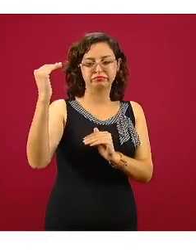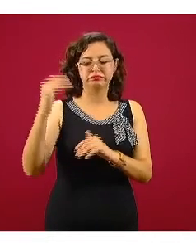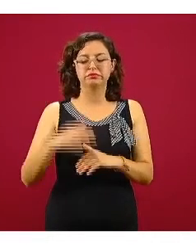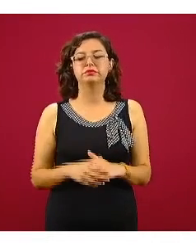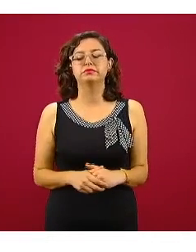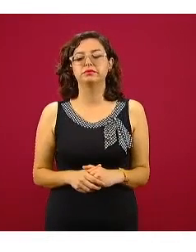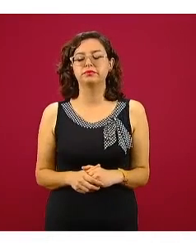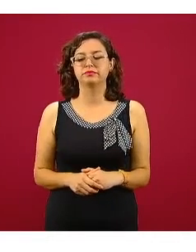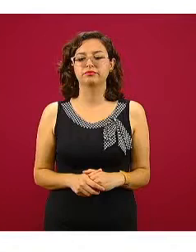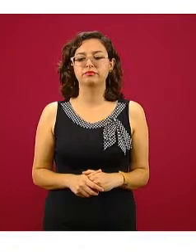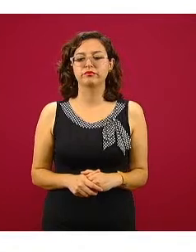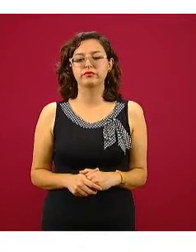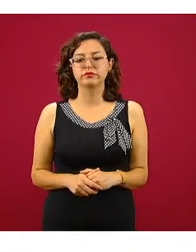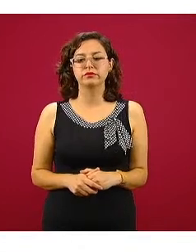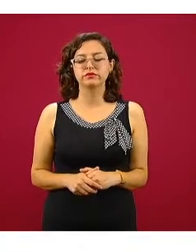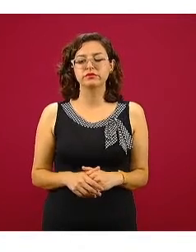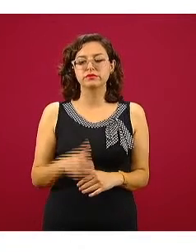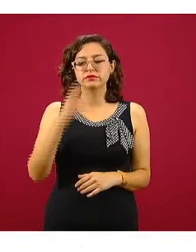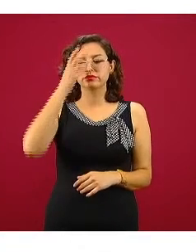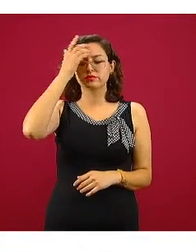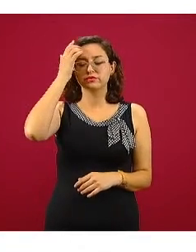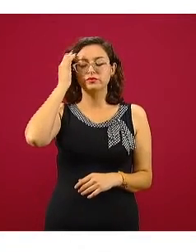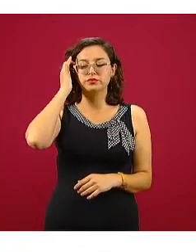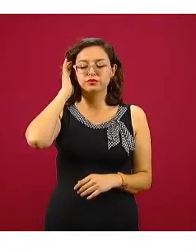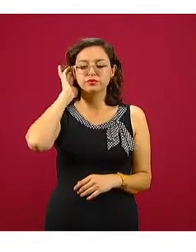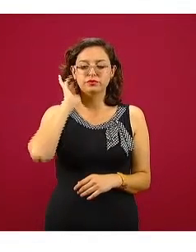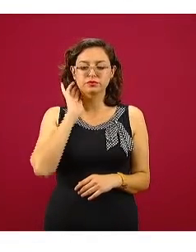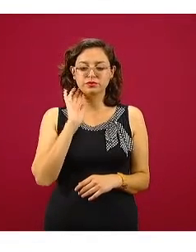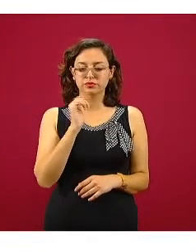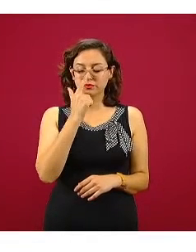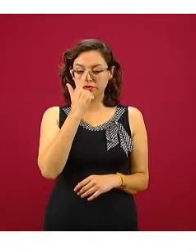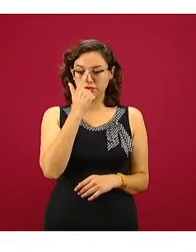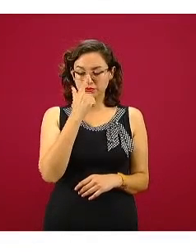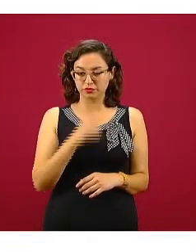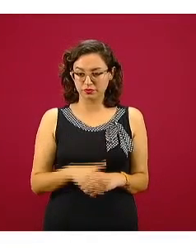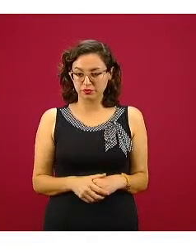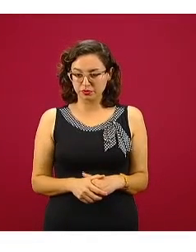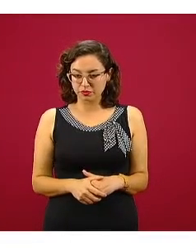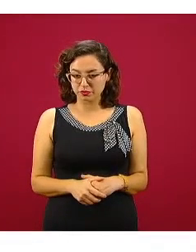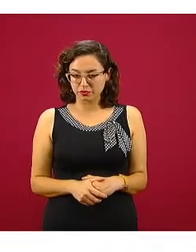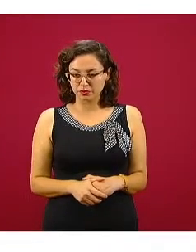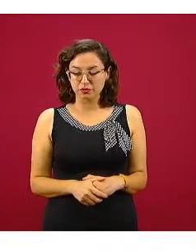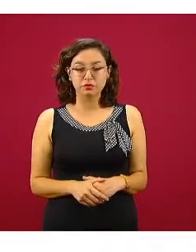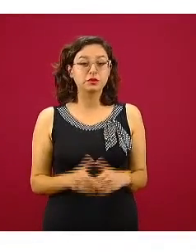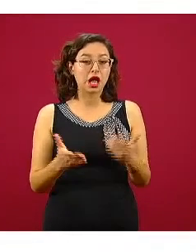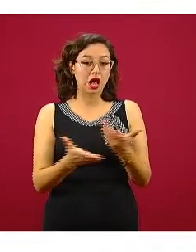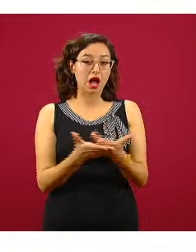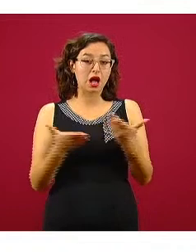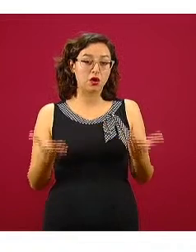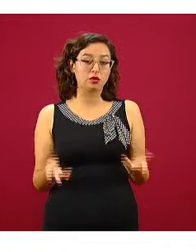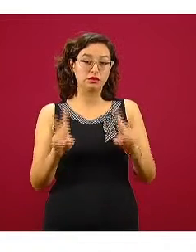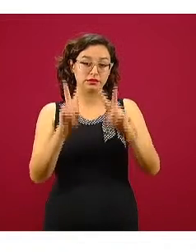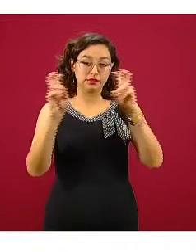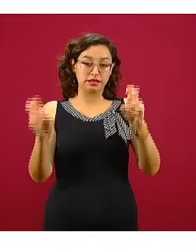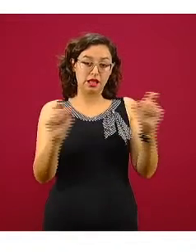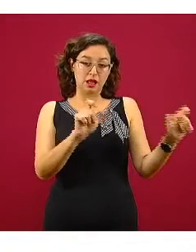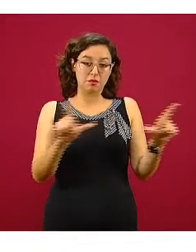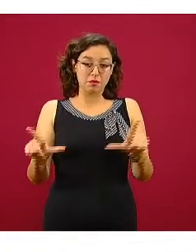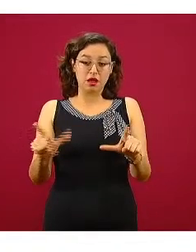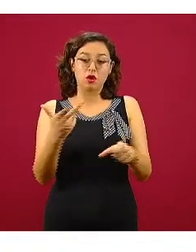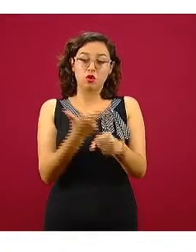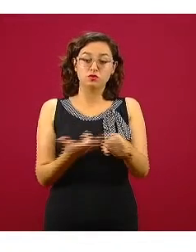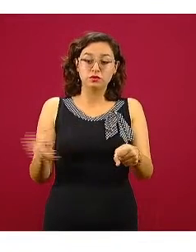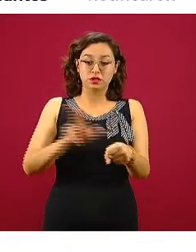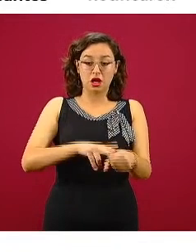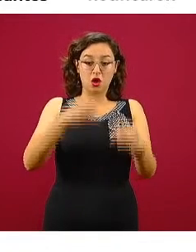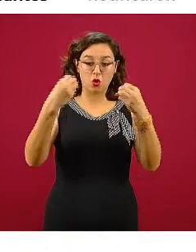en días anteriores. Vamos a ver ahora la ocupación y la disponibilidad de hospitalaria